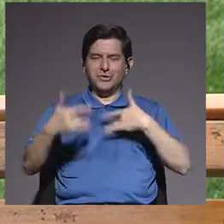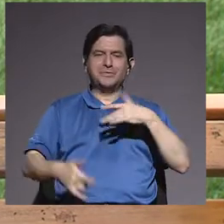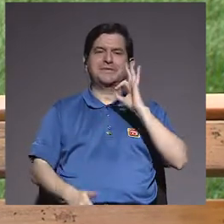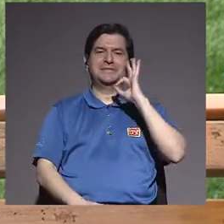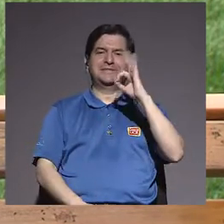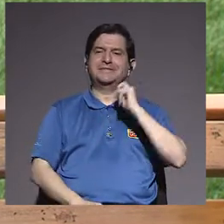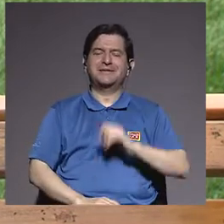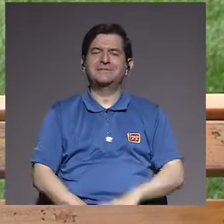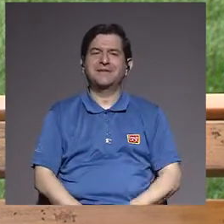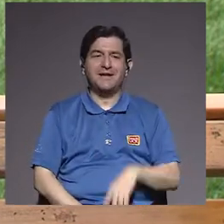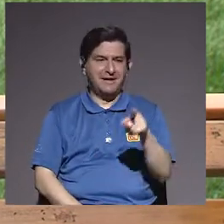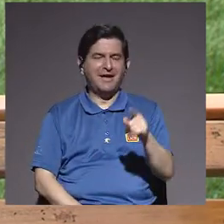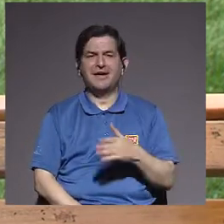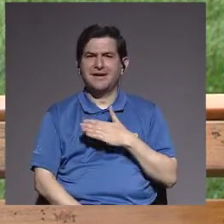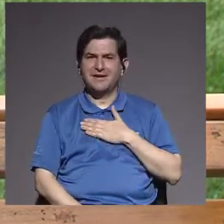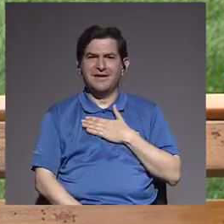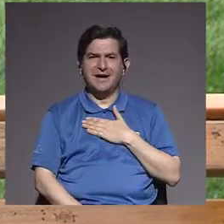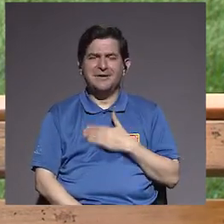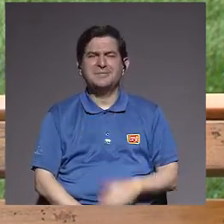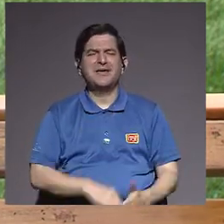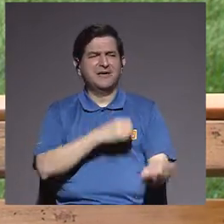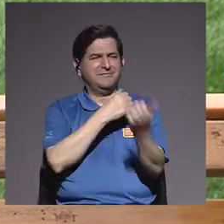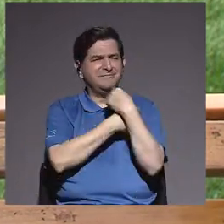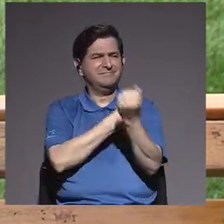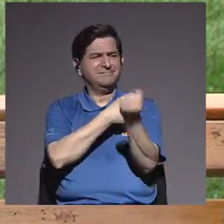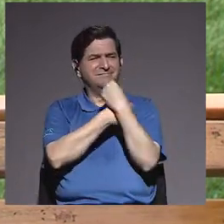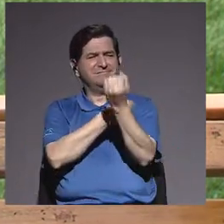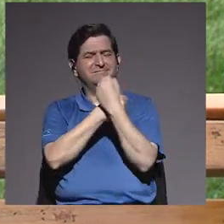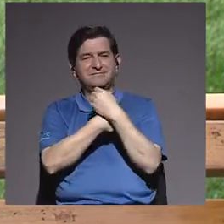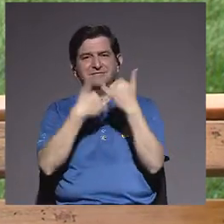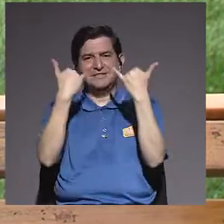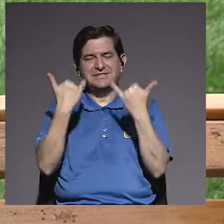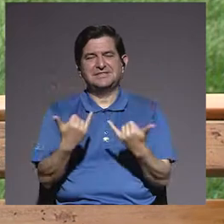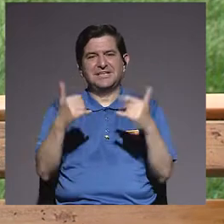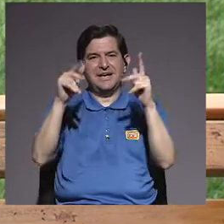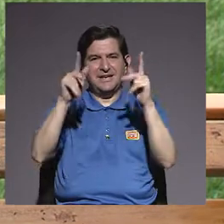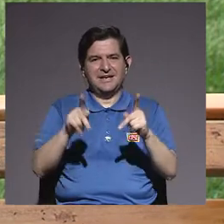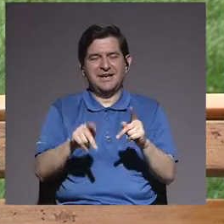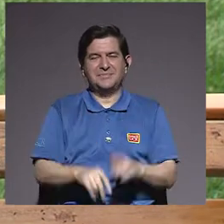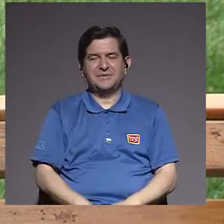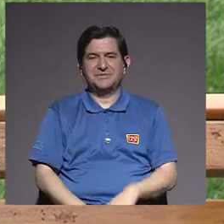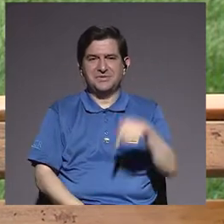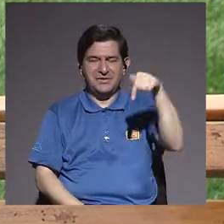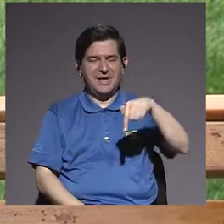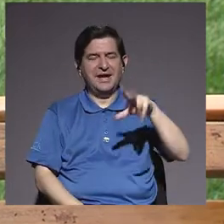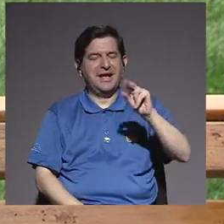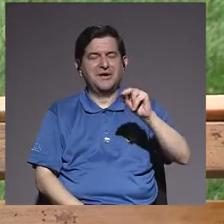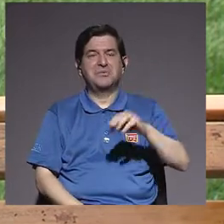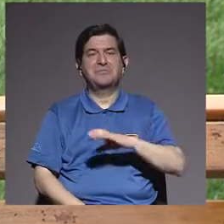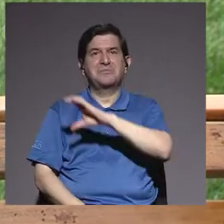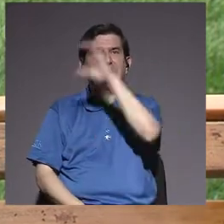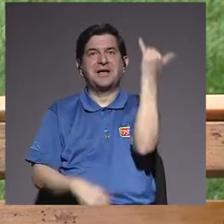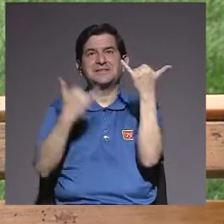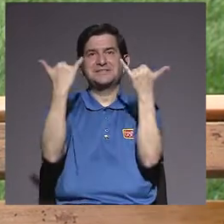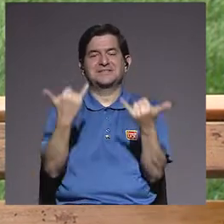sí, me sentía muy bien que no pudiera con ella, ya ella nos acompaña desde el cielo.